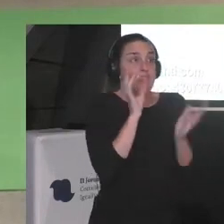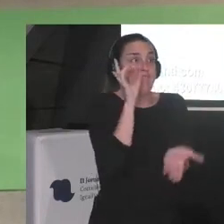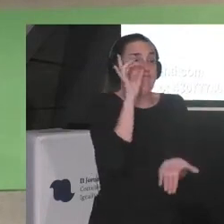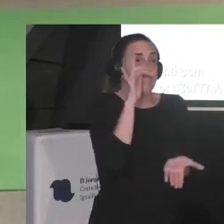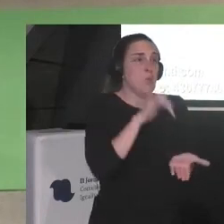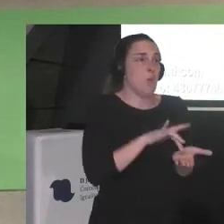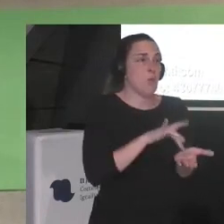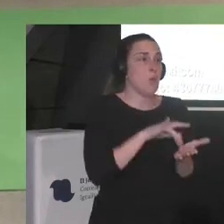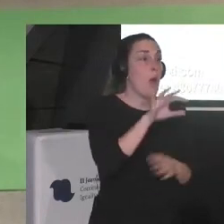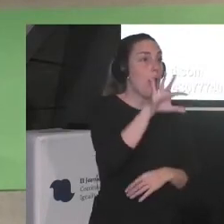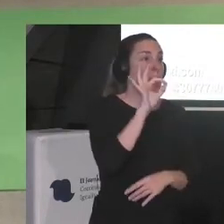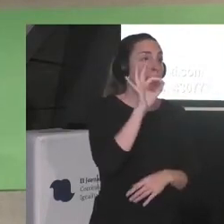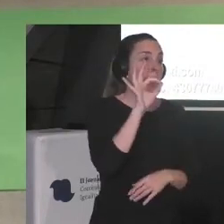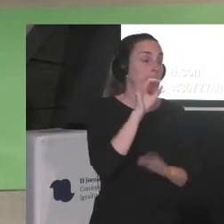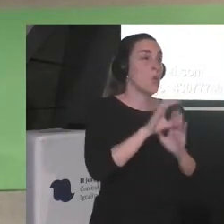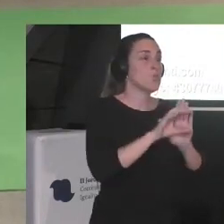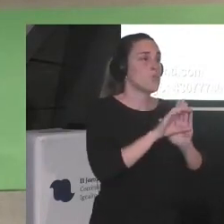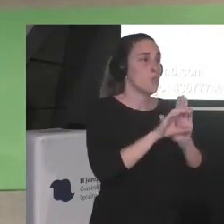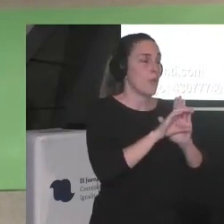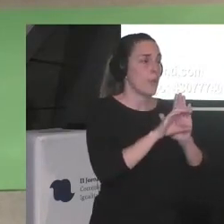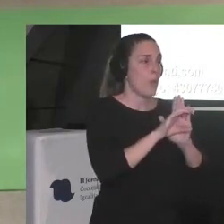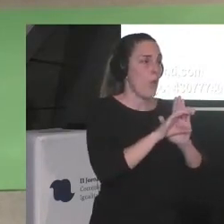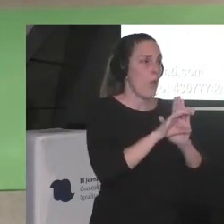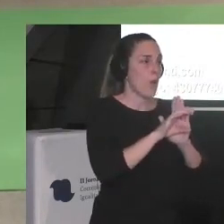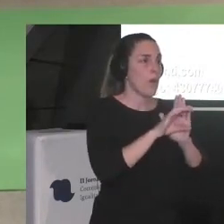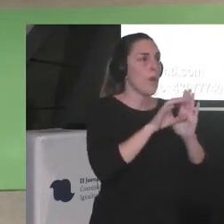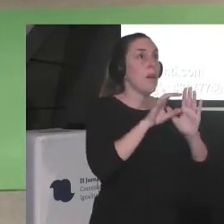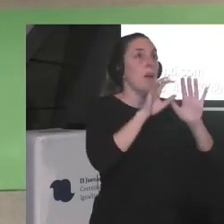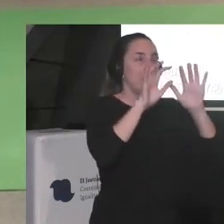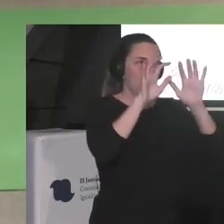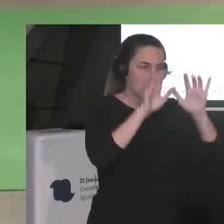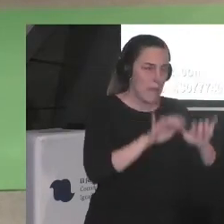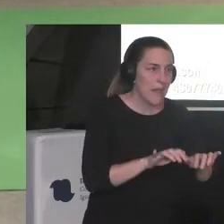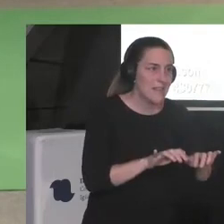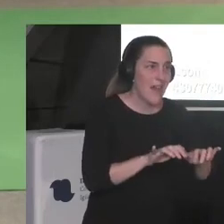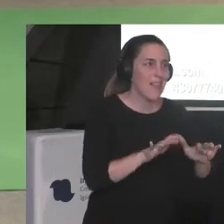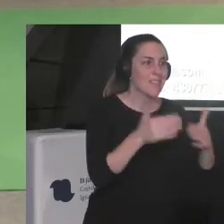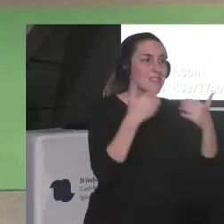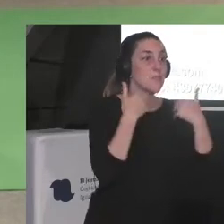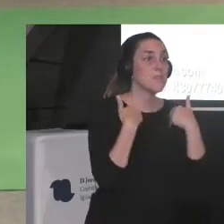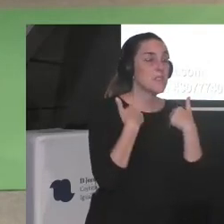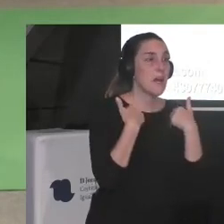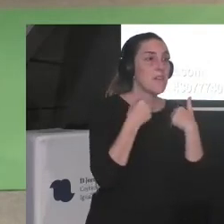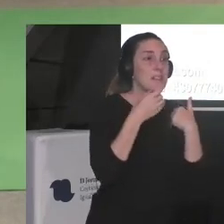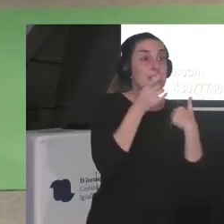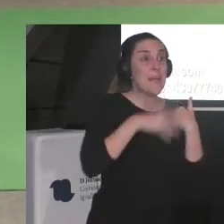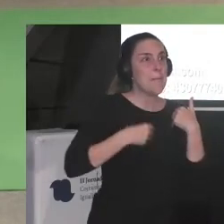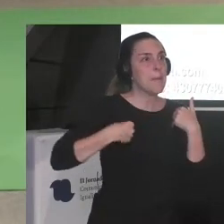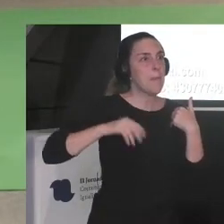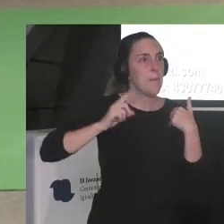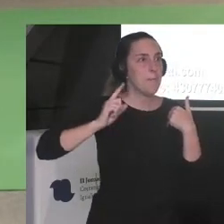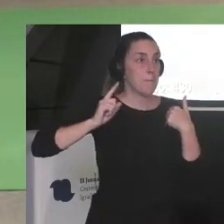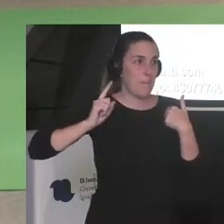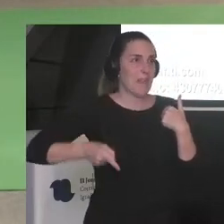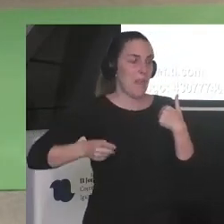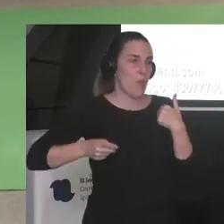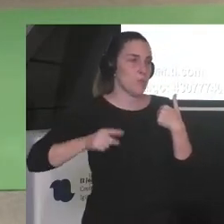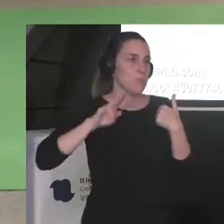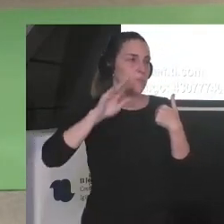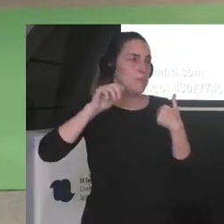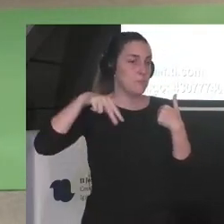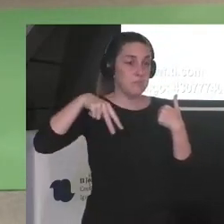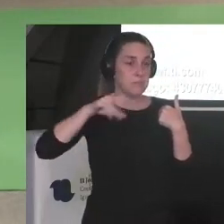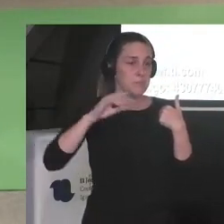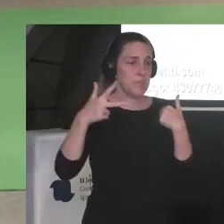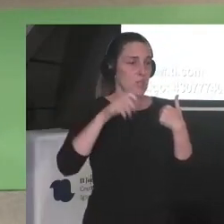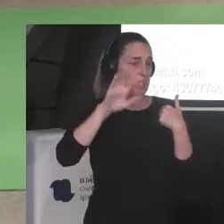una una constitución redactada otra vez por gente ¿no? de pinochet o sea la gente de pinochet